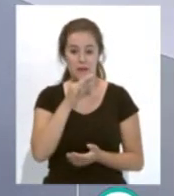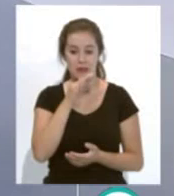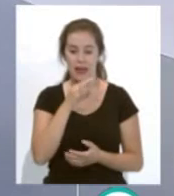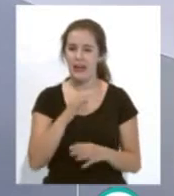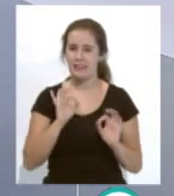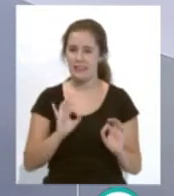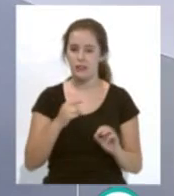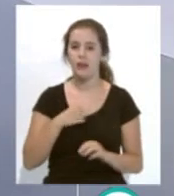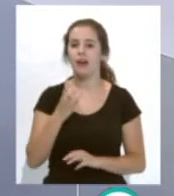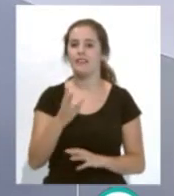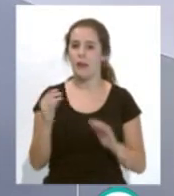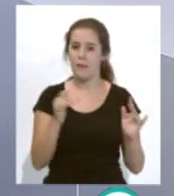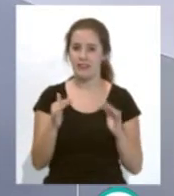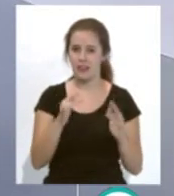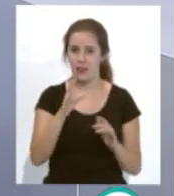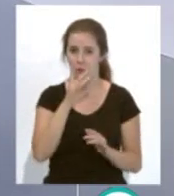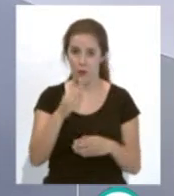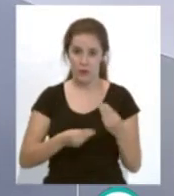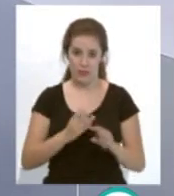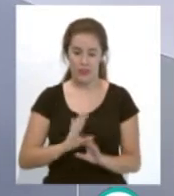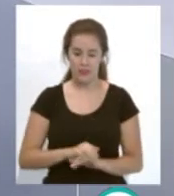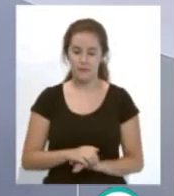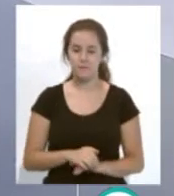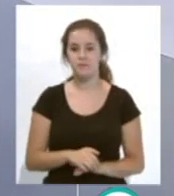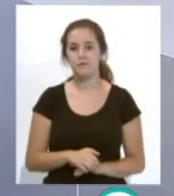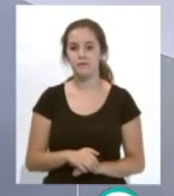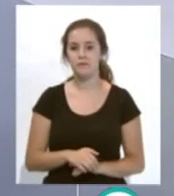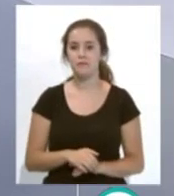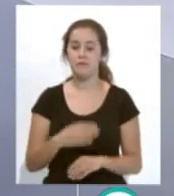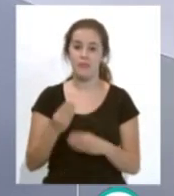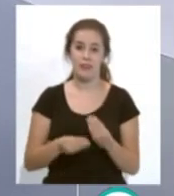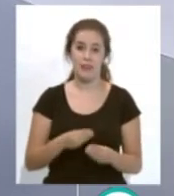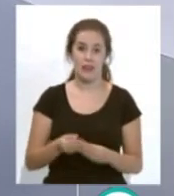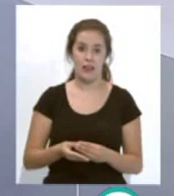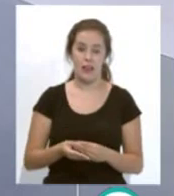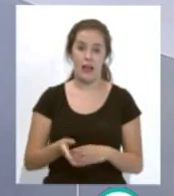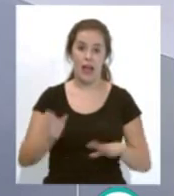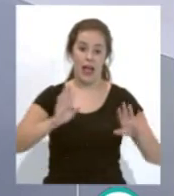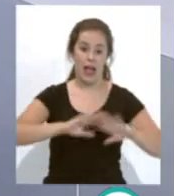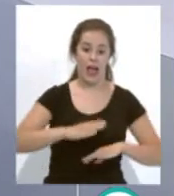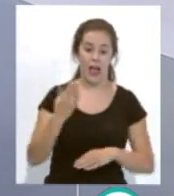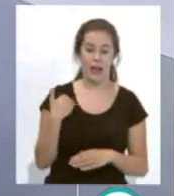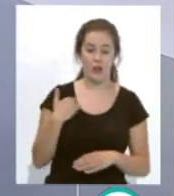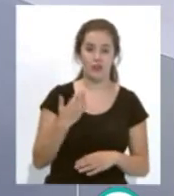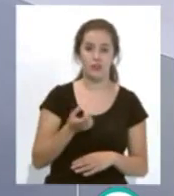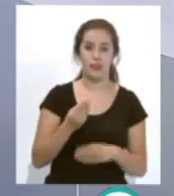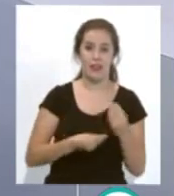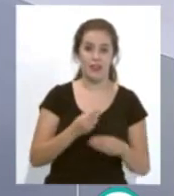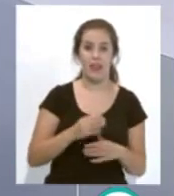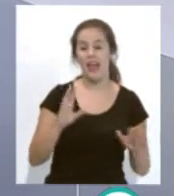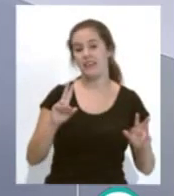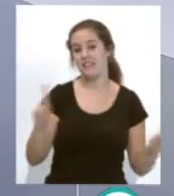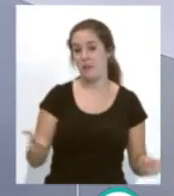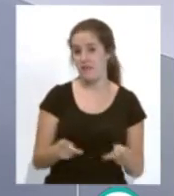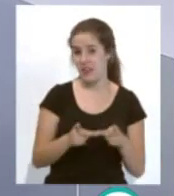Concretamente, tres partidos por disputarse. En este caso, anoche se disputó una de las semifinales,